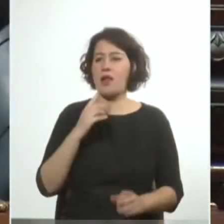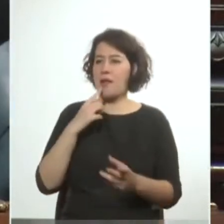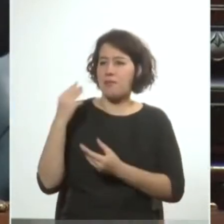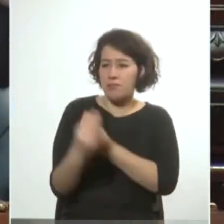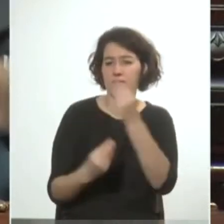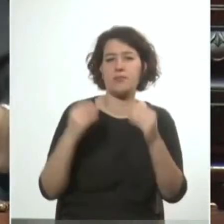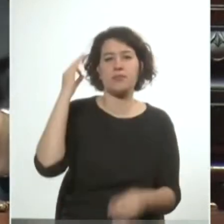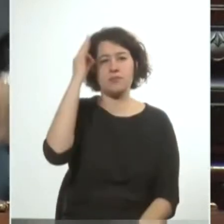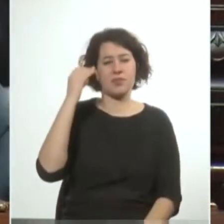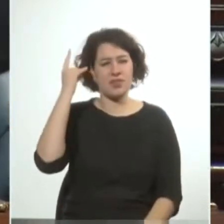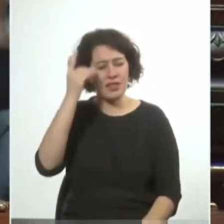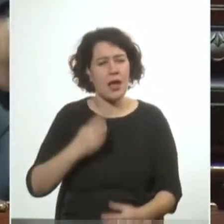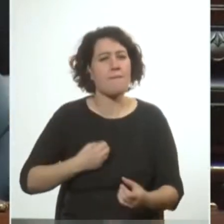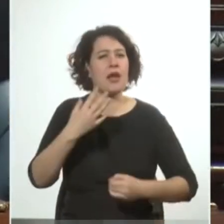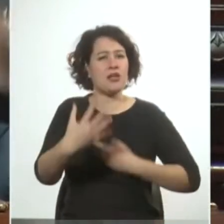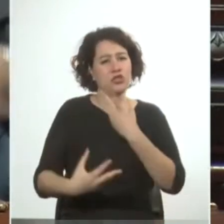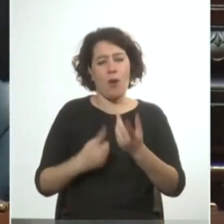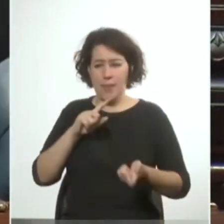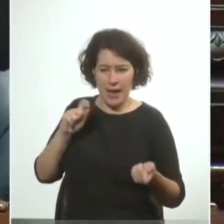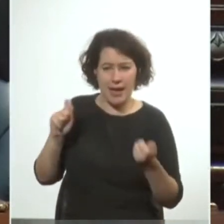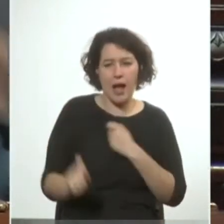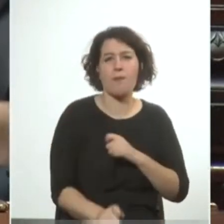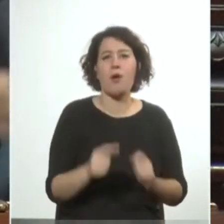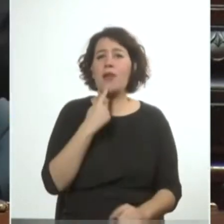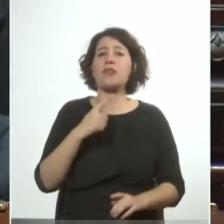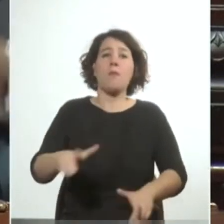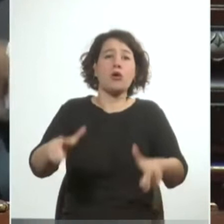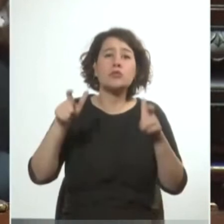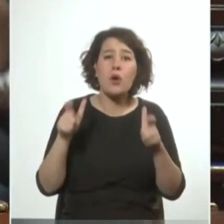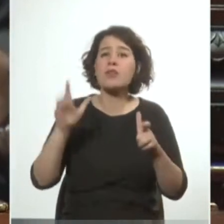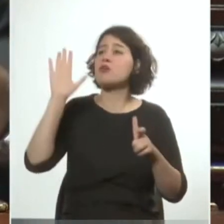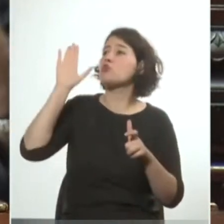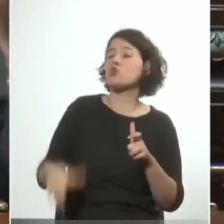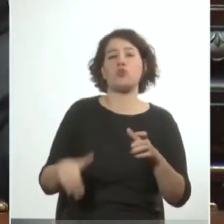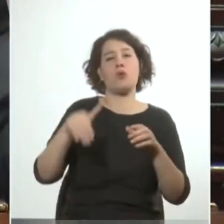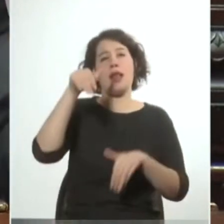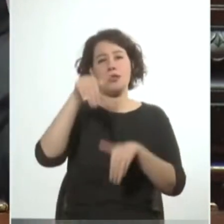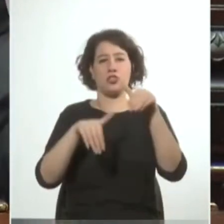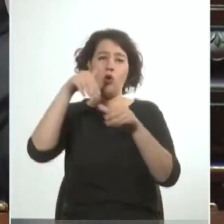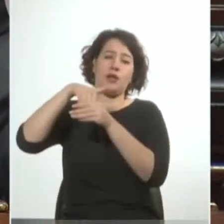de expresión para el cambio político por suerte son las elecciones